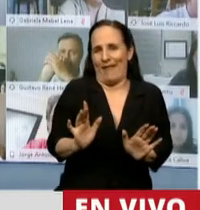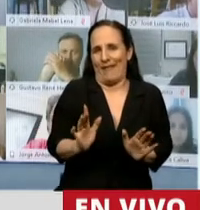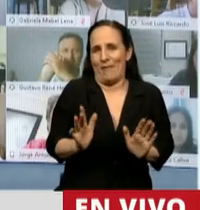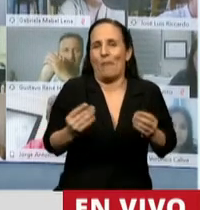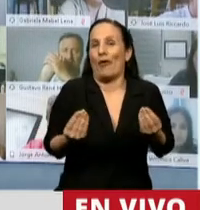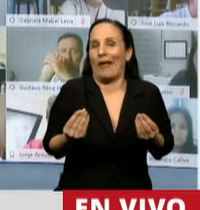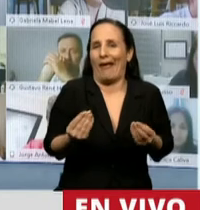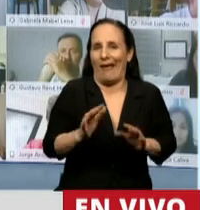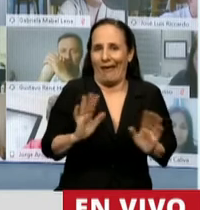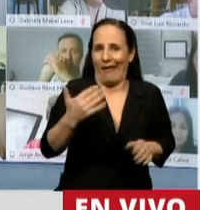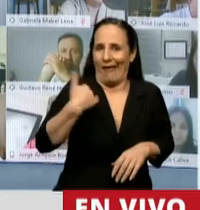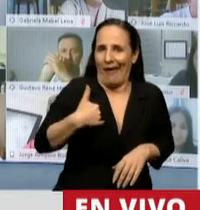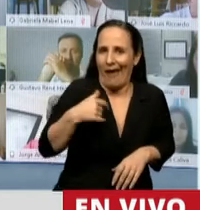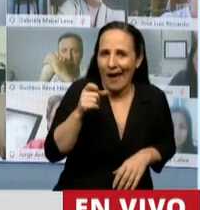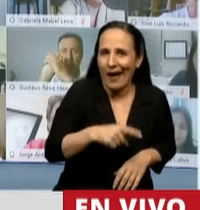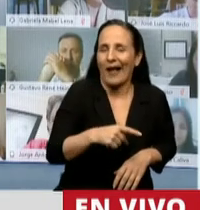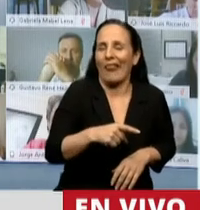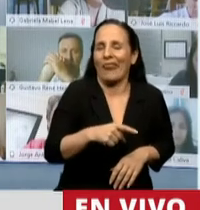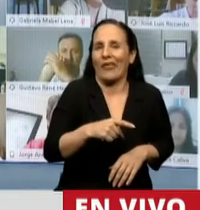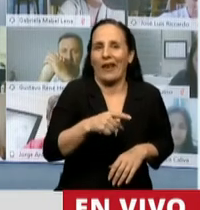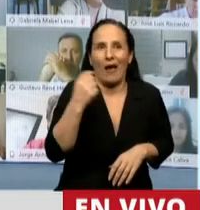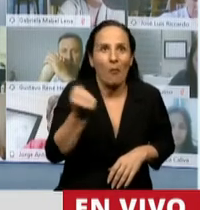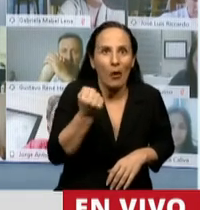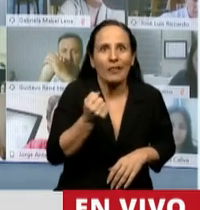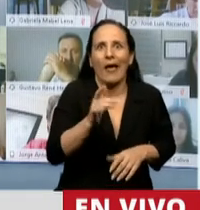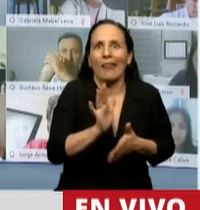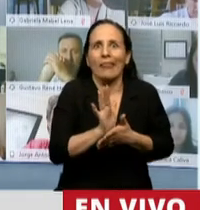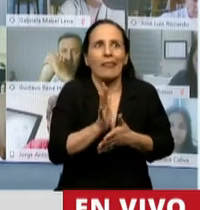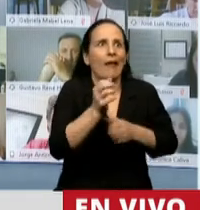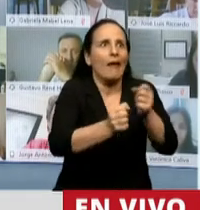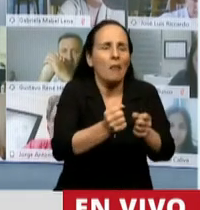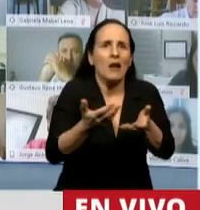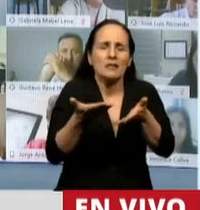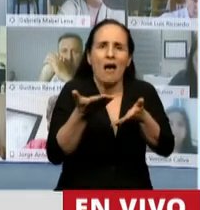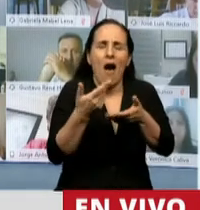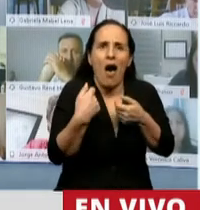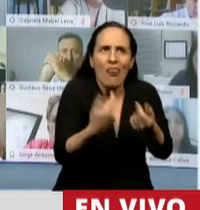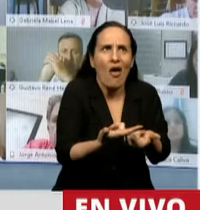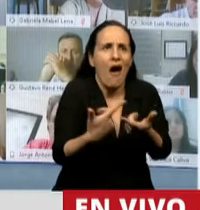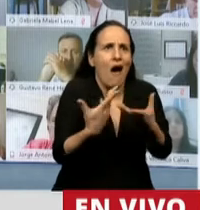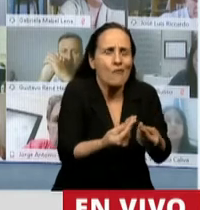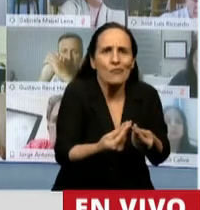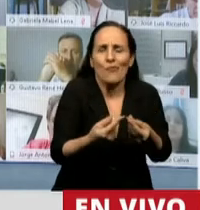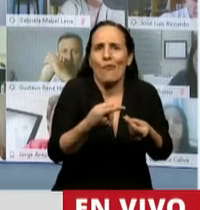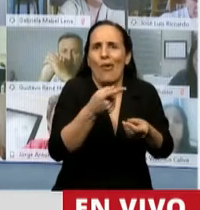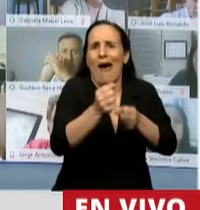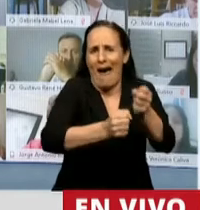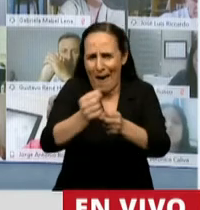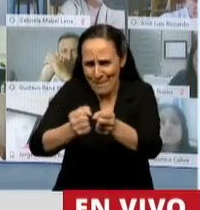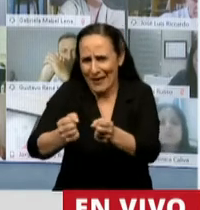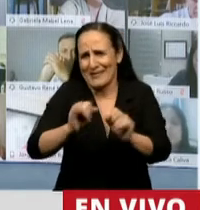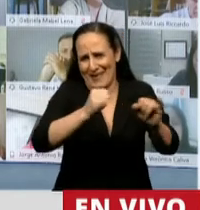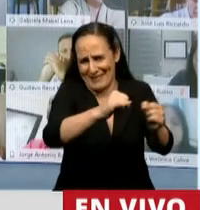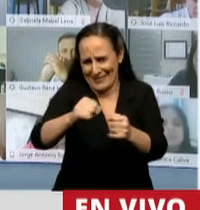Argentina pueda suministrar asistencia económica, financiera, a empresas que